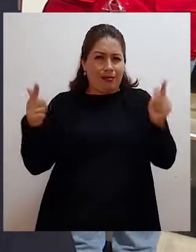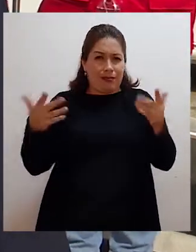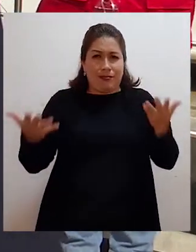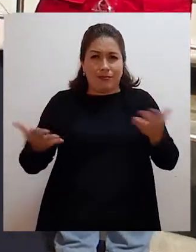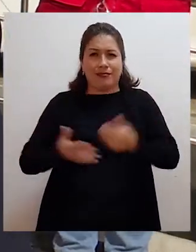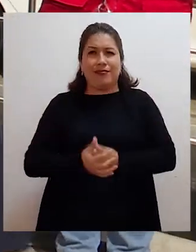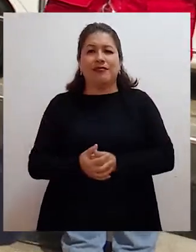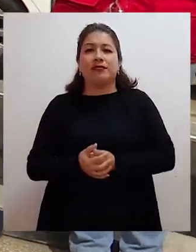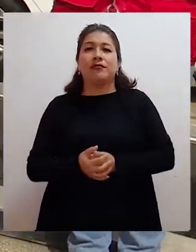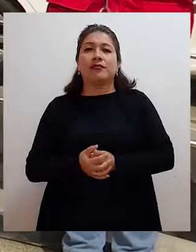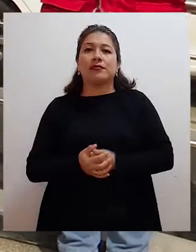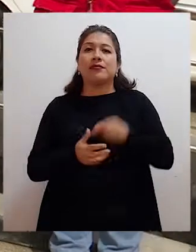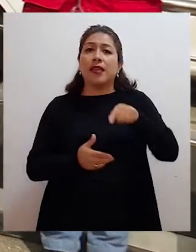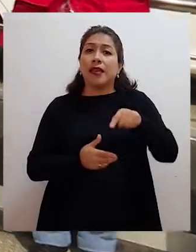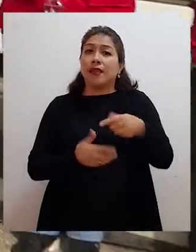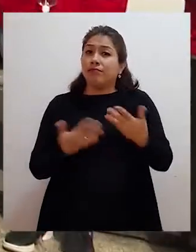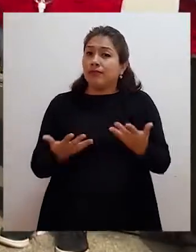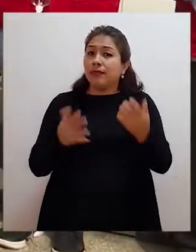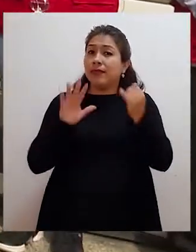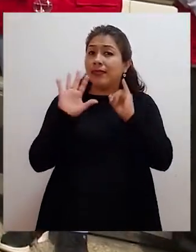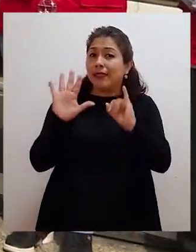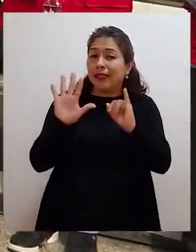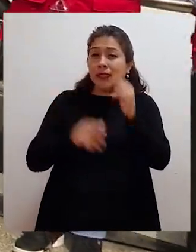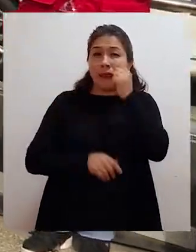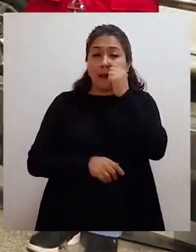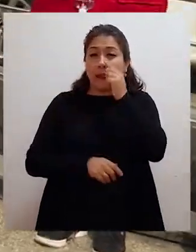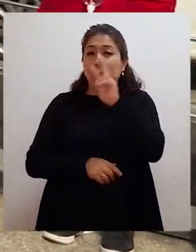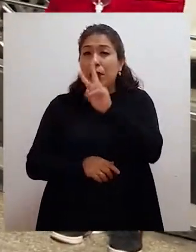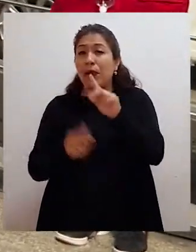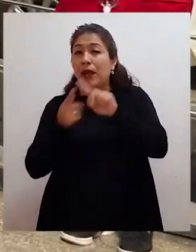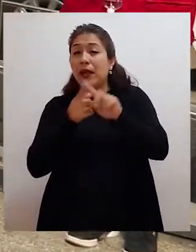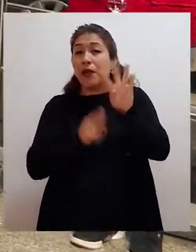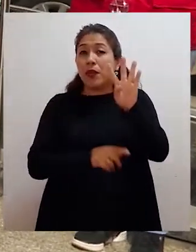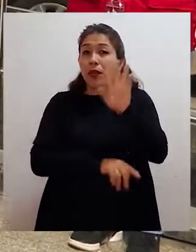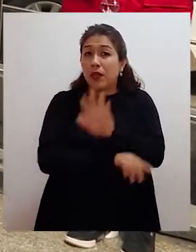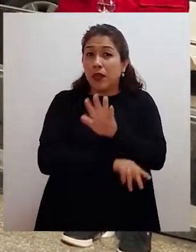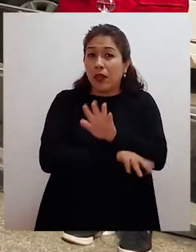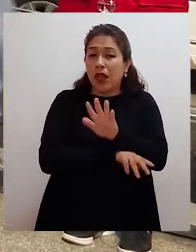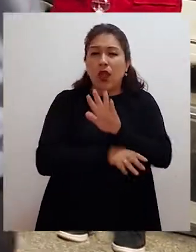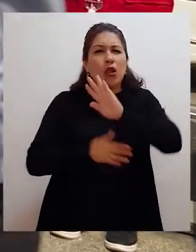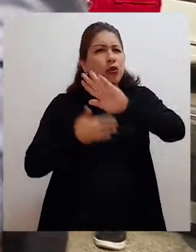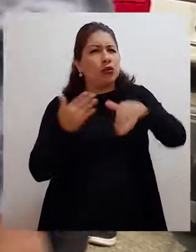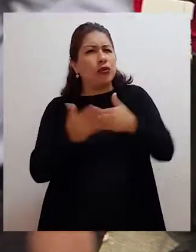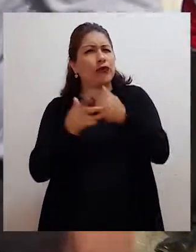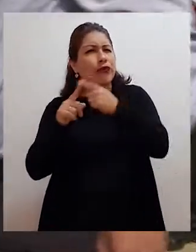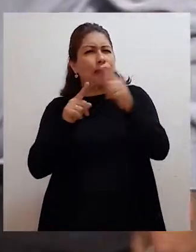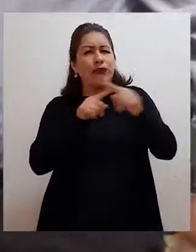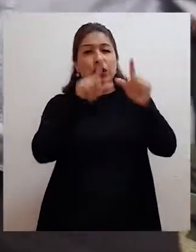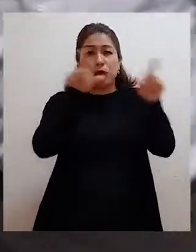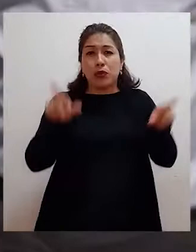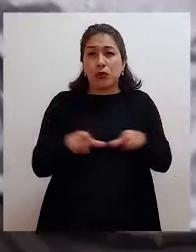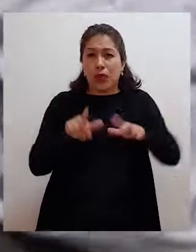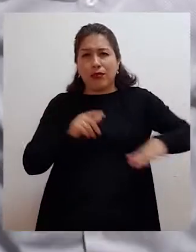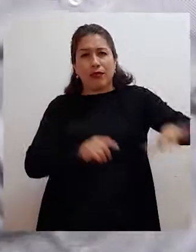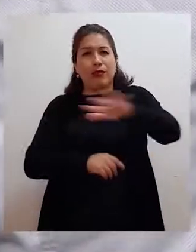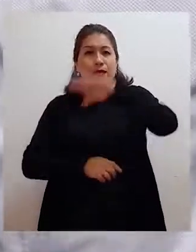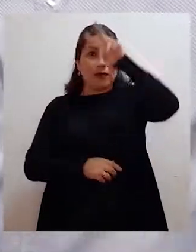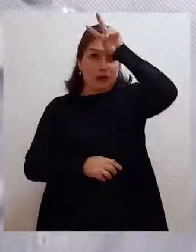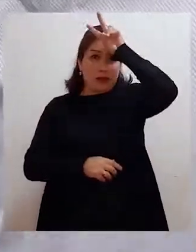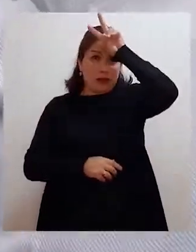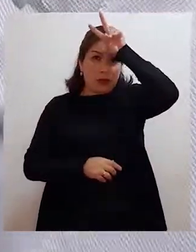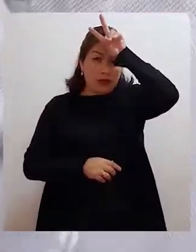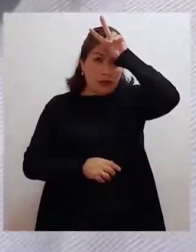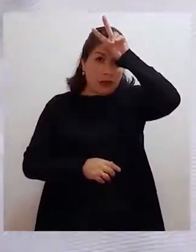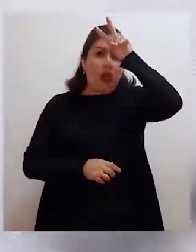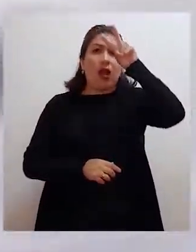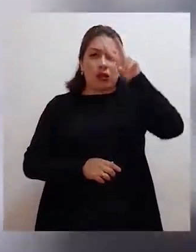este 6 de junio, de 2 a 4 de la tarde, en todos los locales a nivel nacional, se levantarán actas de